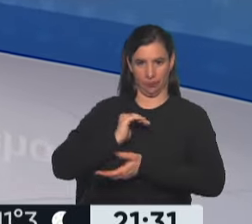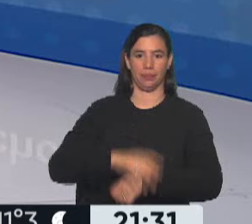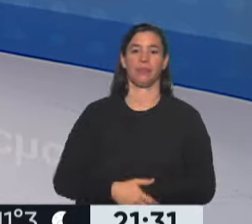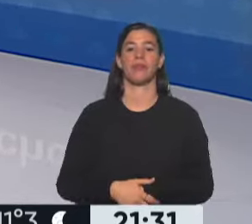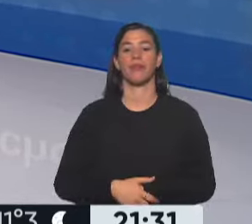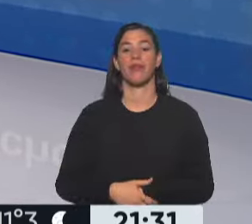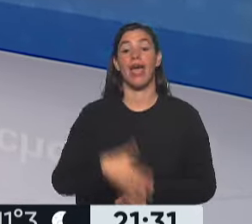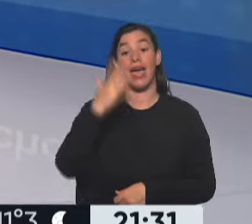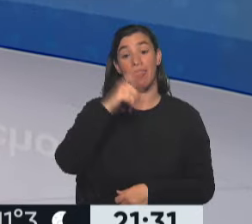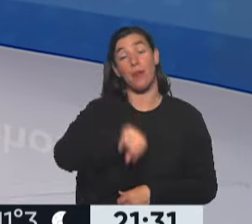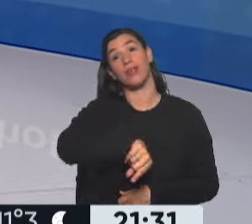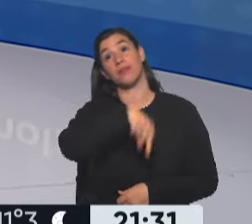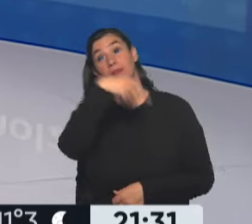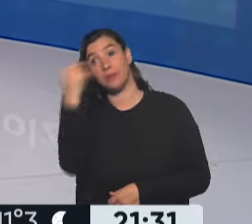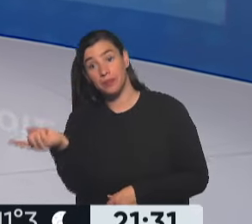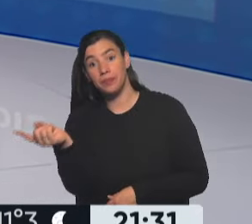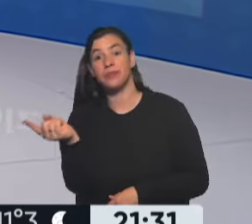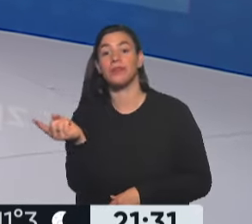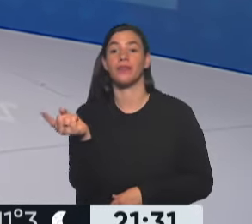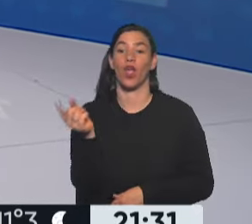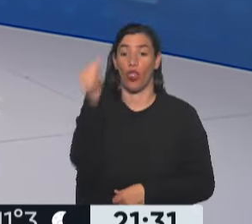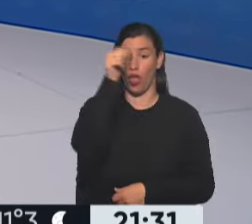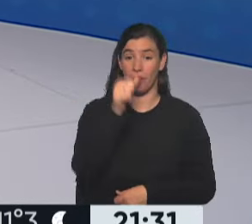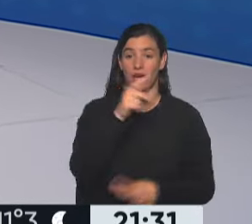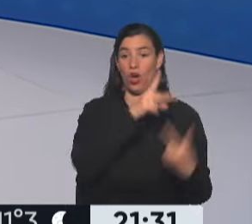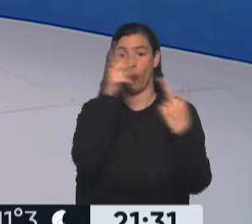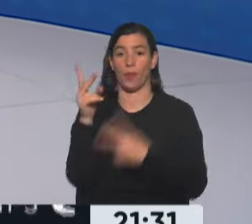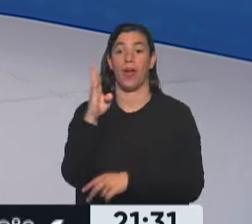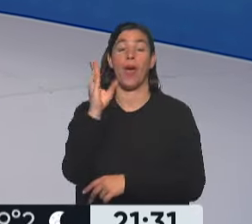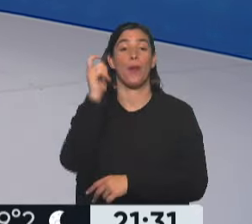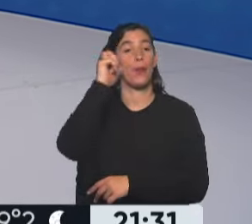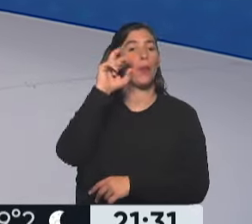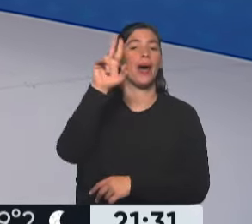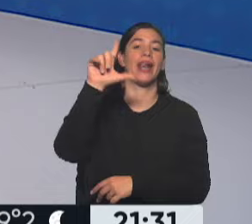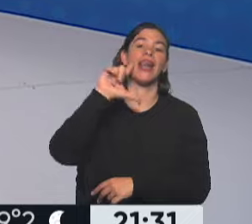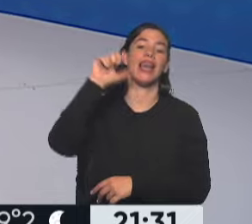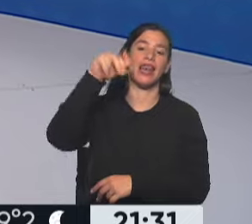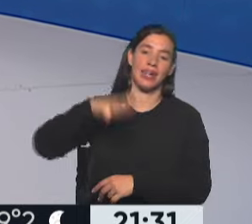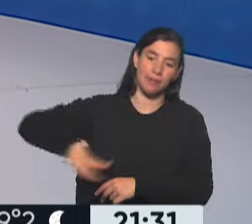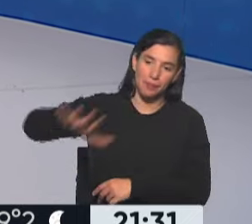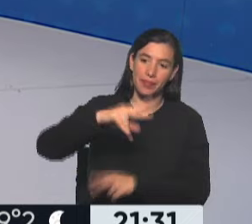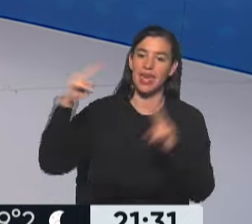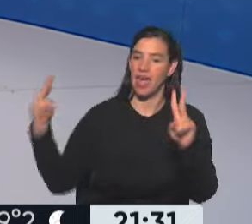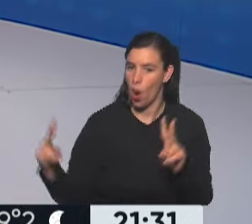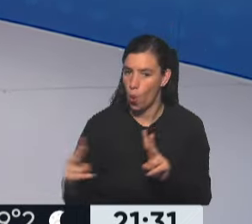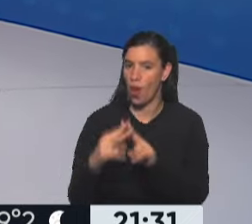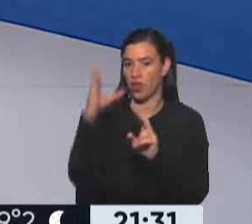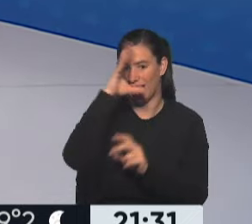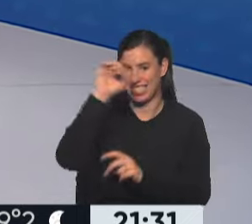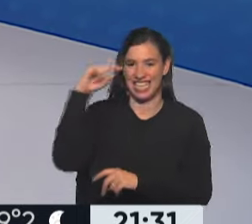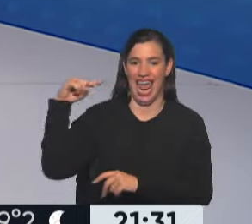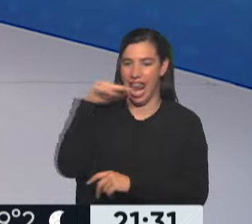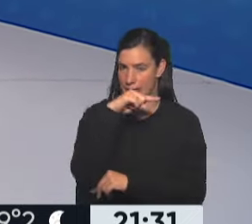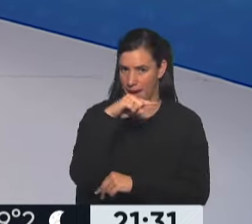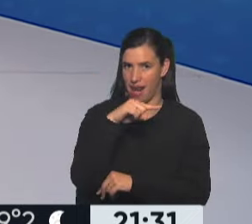de Berlín, a las 7, encuentro con el canciller alemán. Recordemos que ese encuentro no es de la agenda